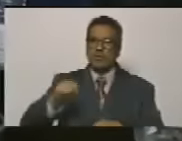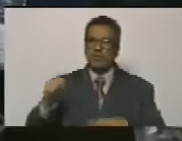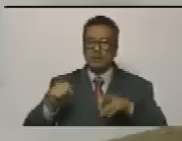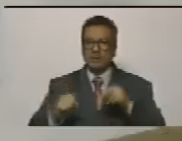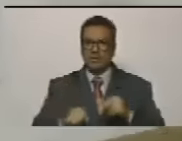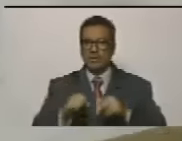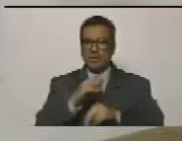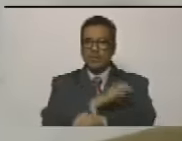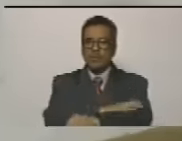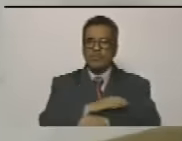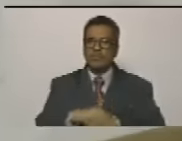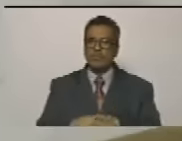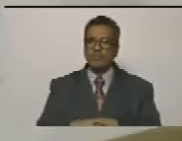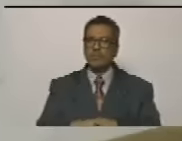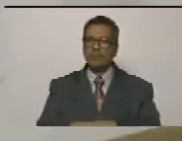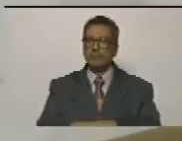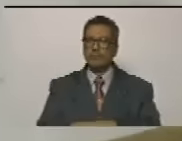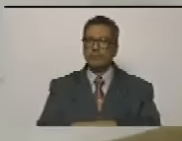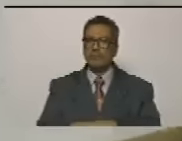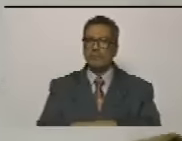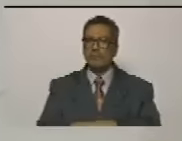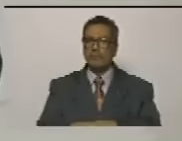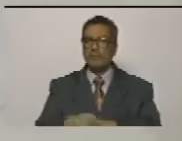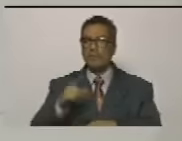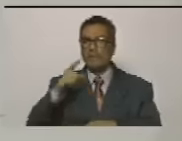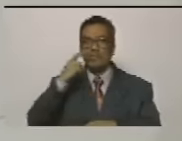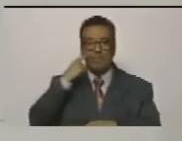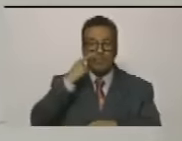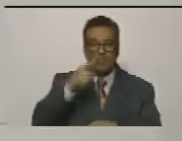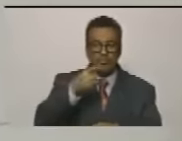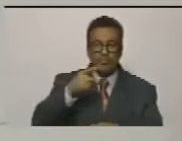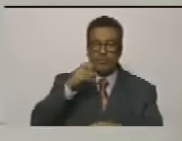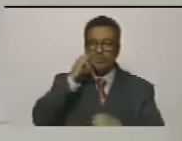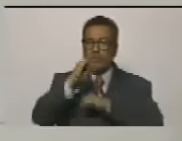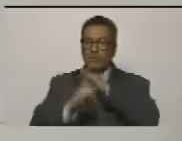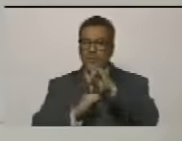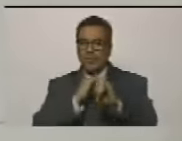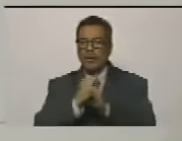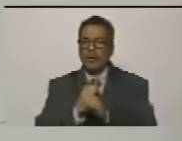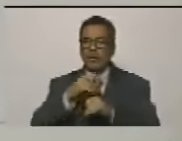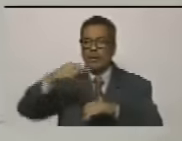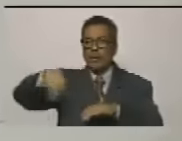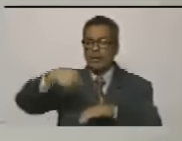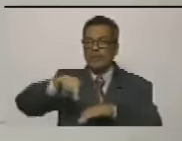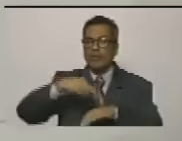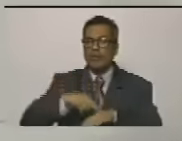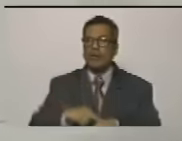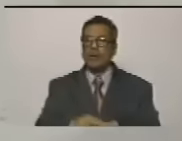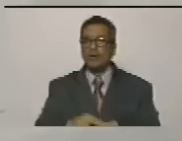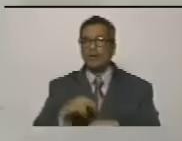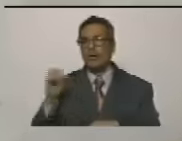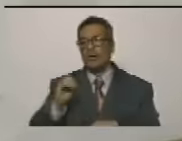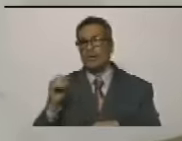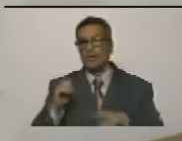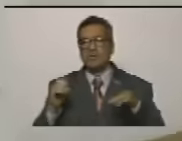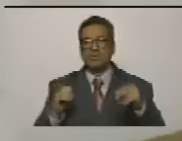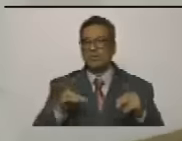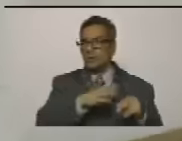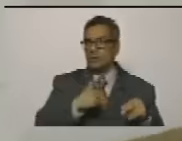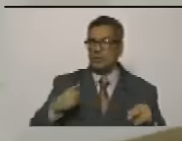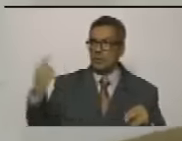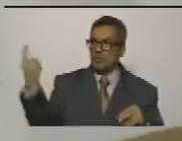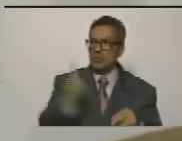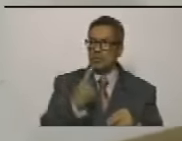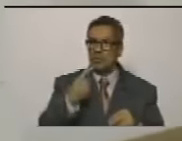oposiciones con observadores internacionales y nacionales o si no quieren venir que no